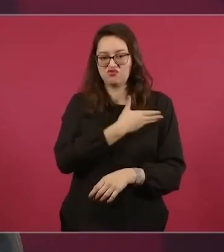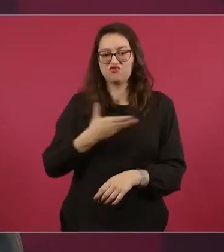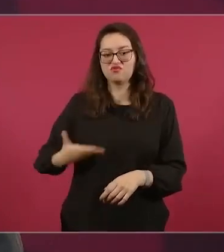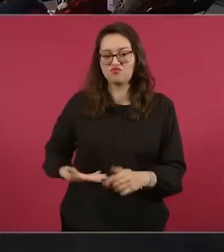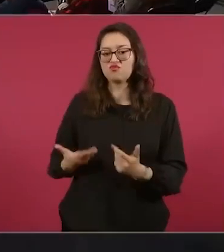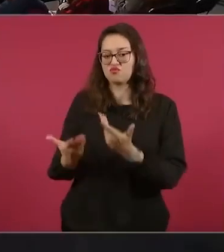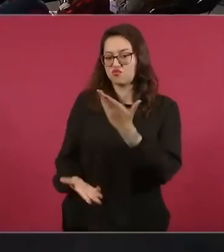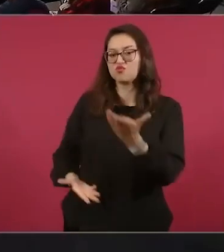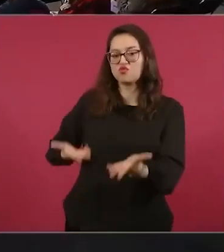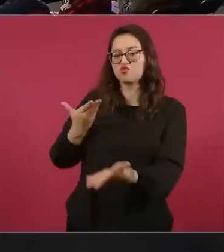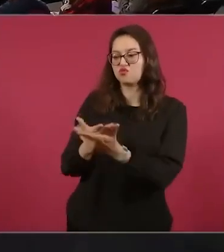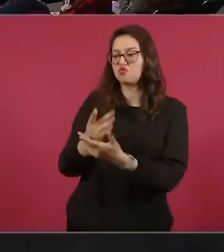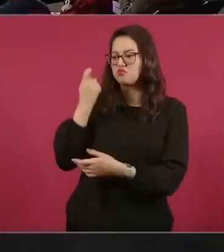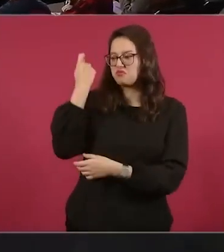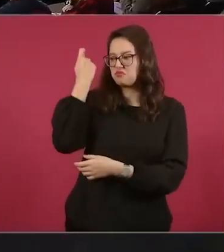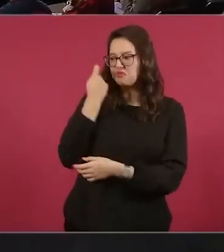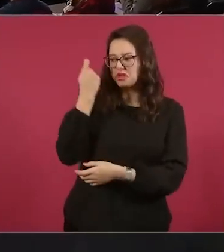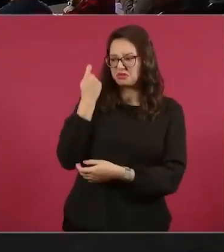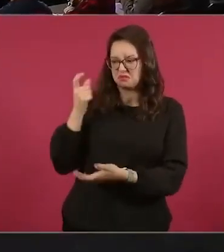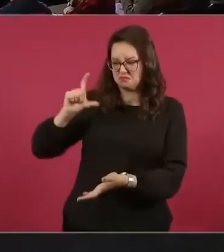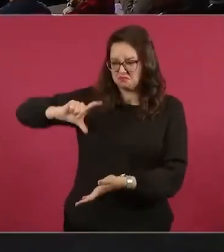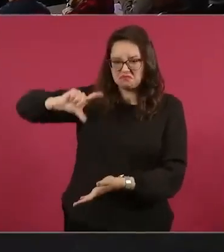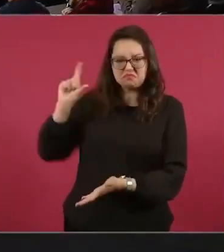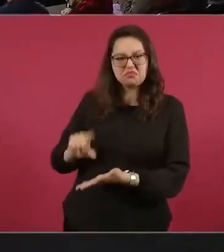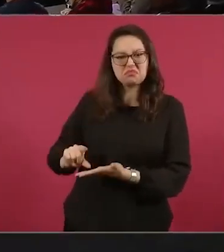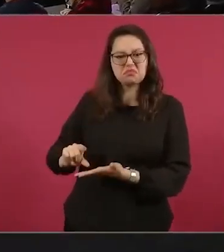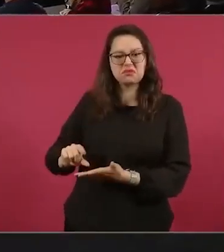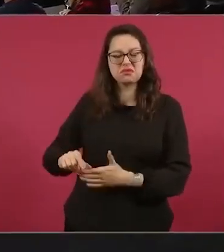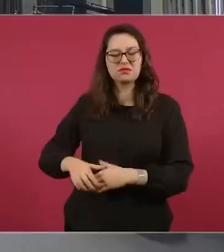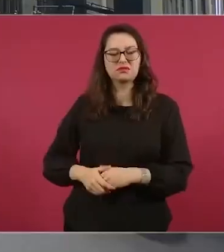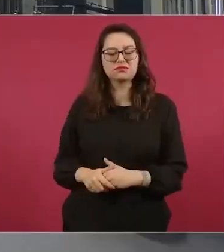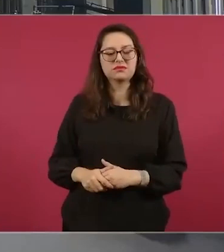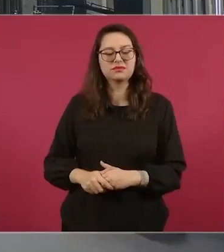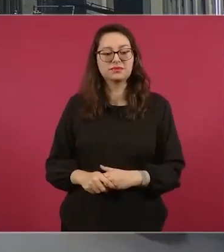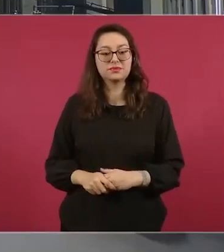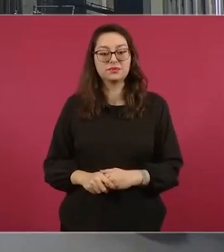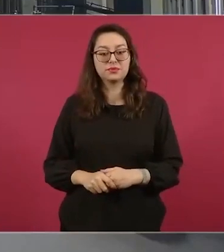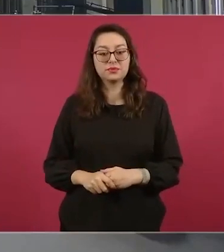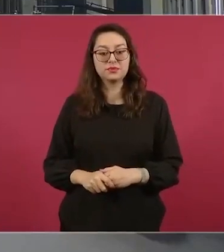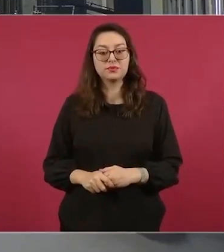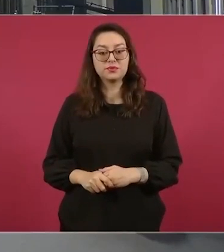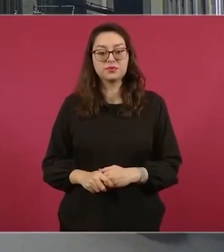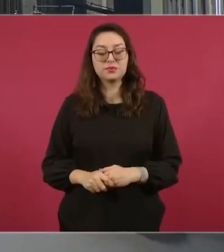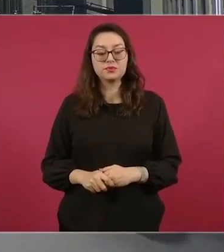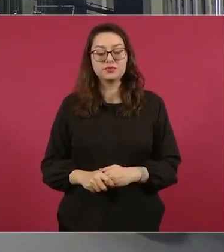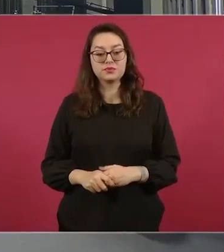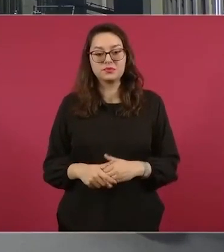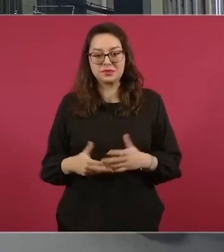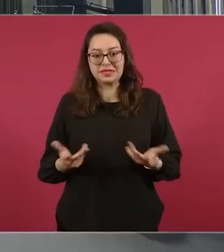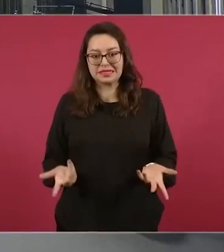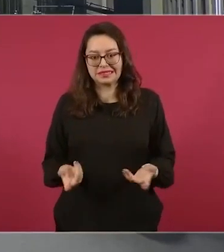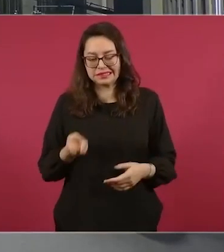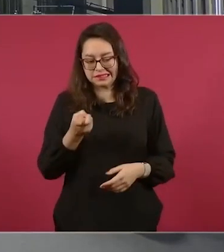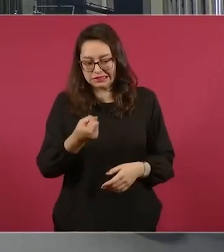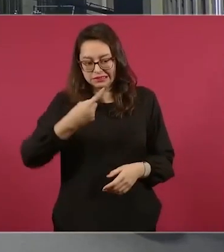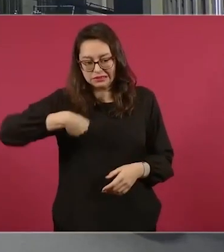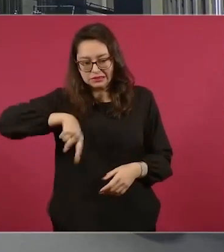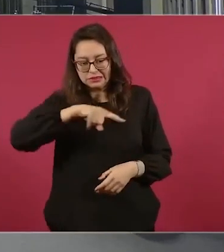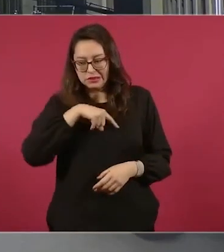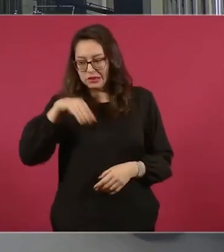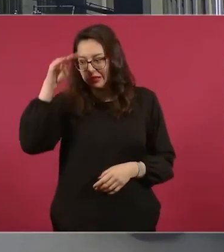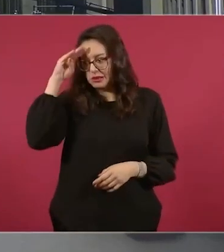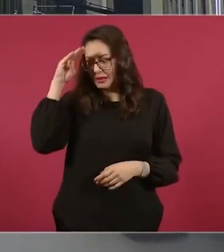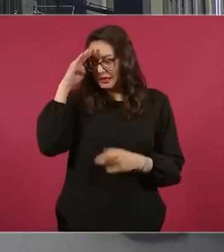porque es el órgano superior del Poder Judicial y tiene como encargo la aplicación de la Constitución. Entonces si ellos no la respetan, en la letra y en el espíritu,